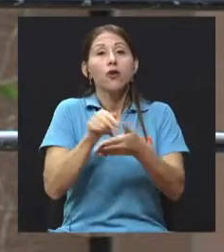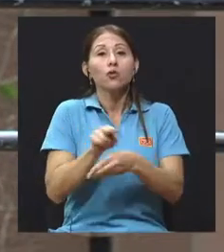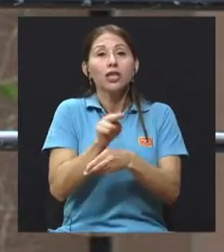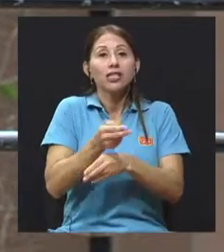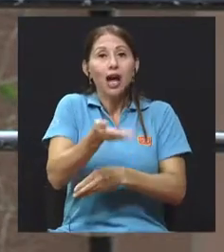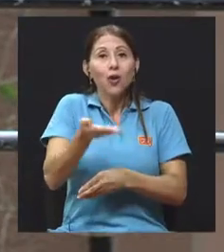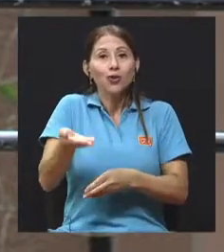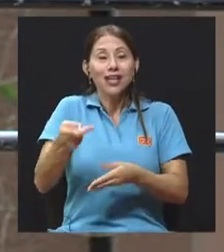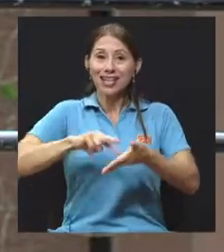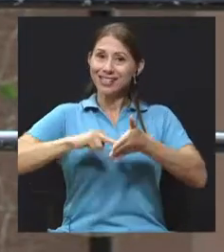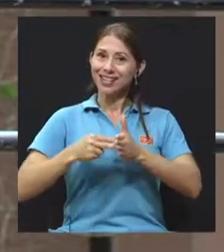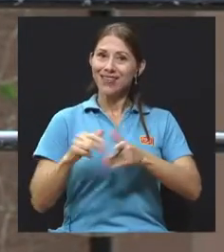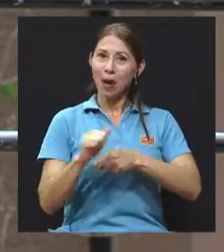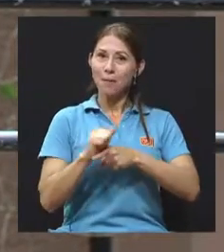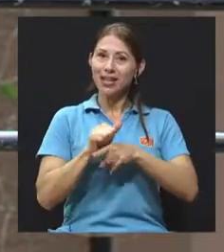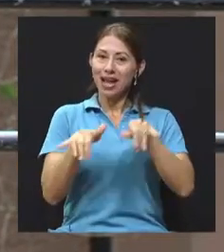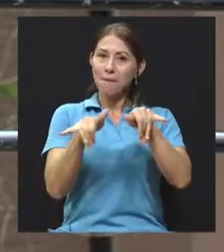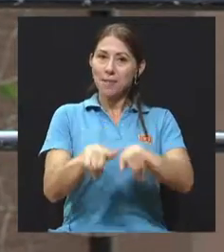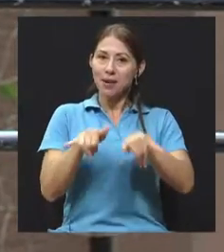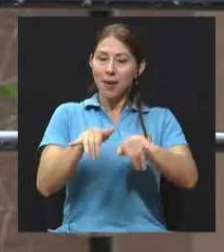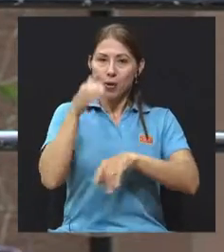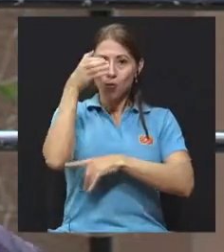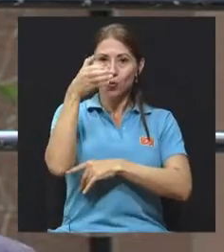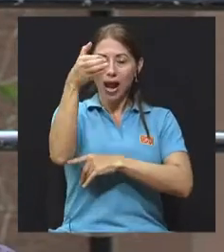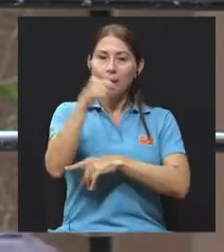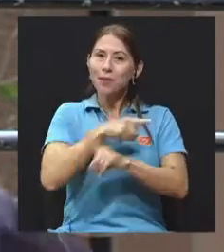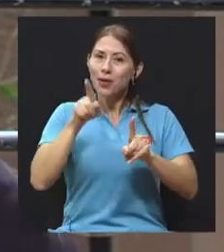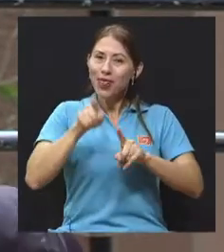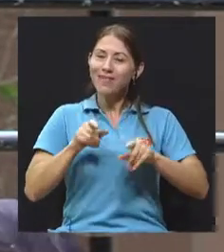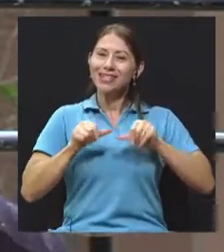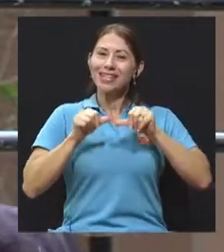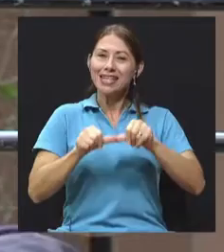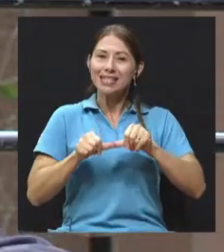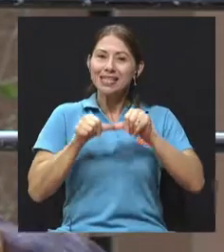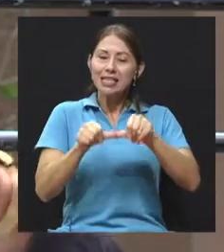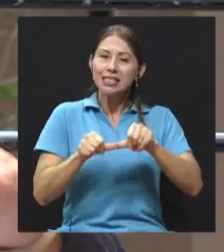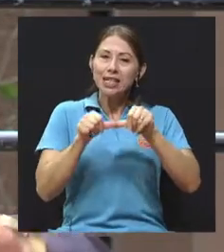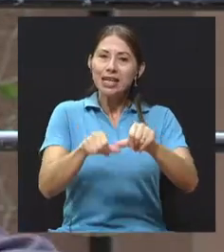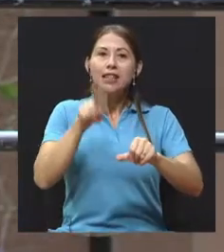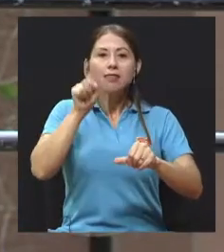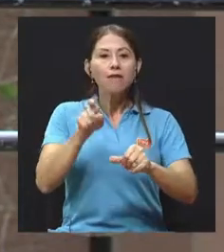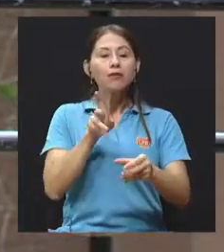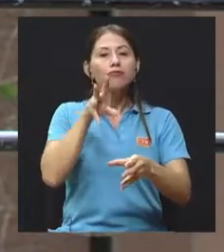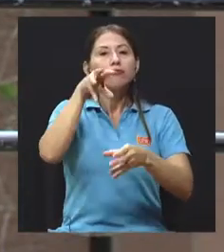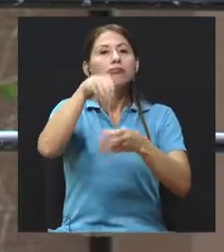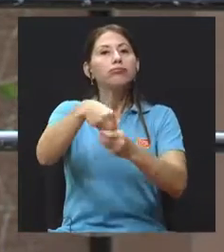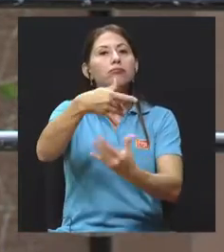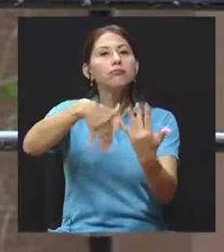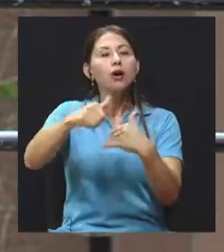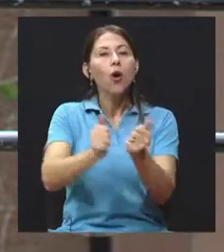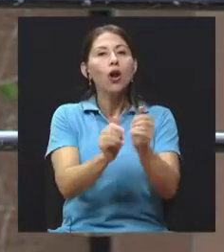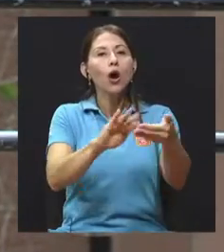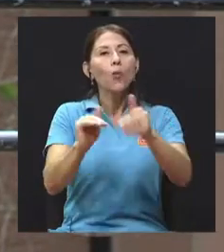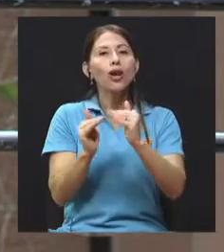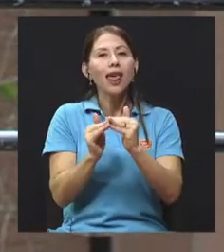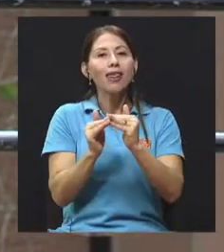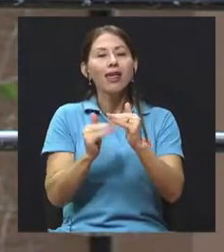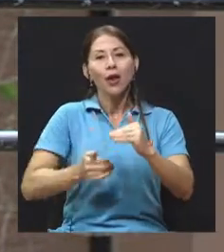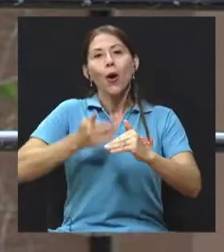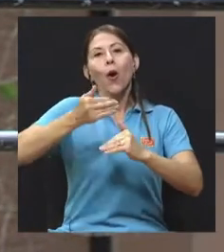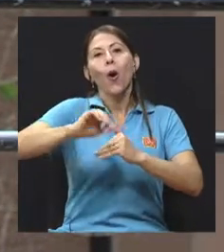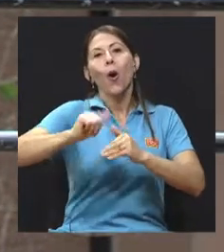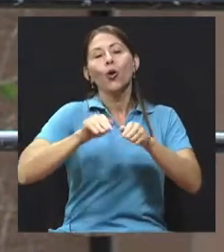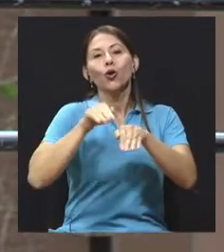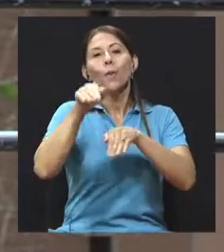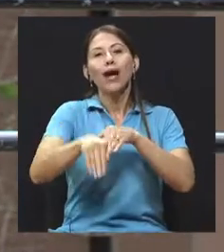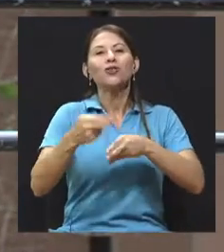práctica permacultural, pero hay que seguir, hay que seguir y seguir y seguir, integrarse con la comunidad hasta llegar al siguiente paso